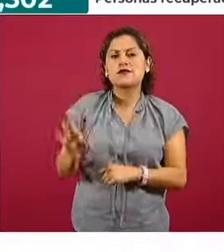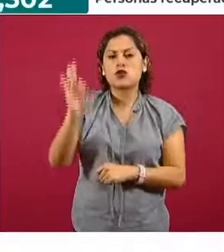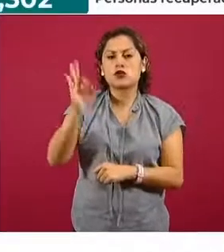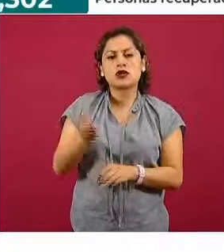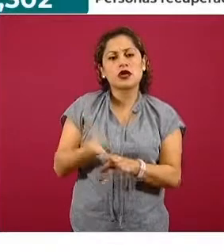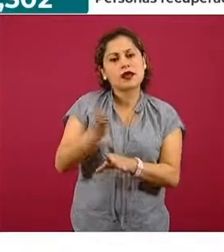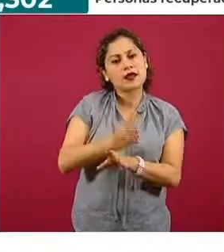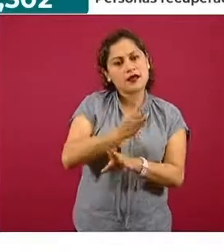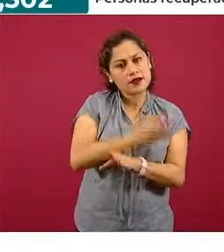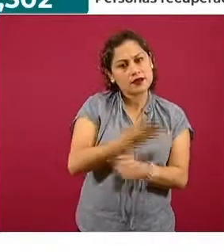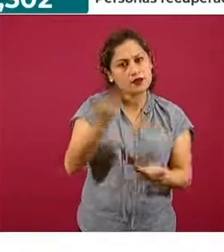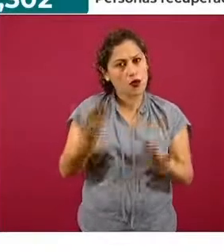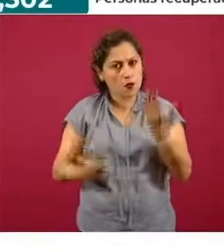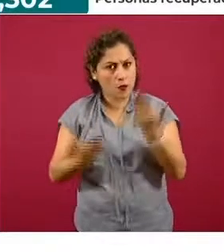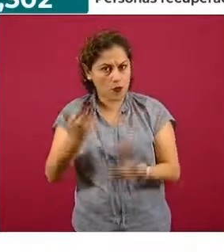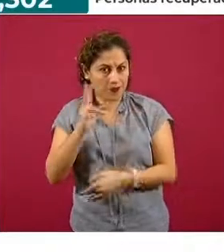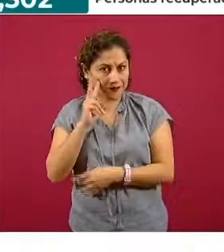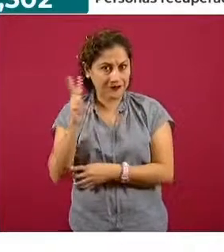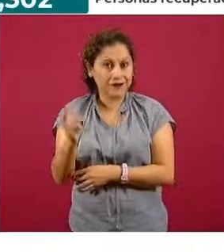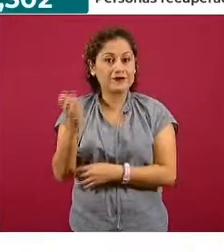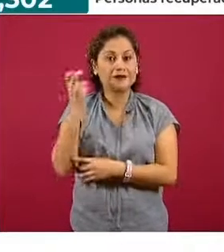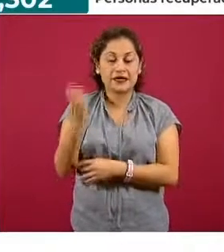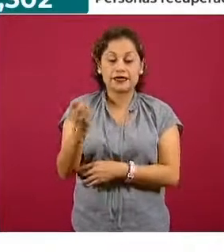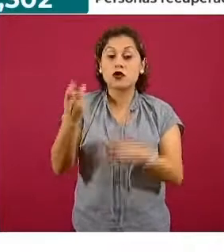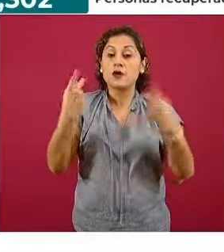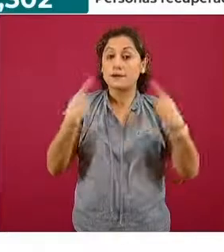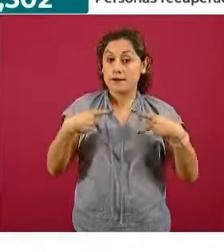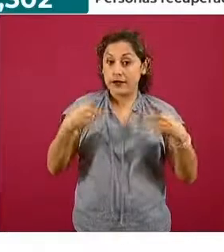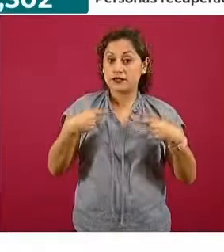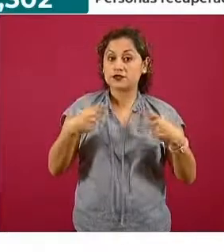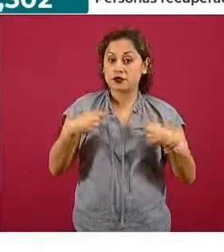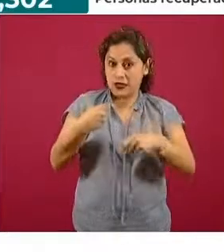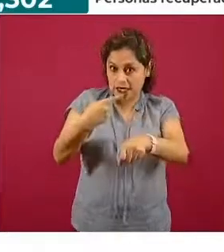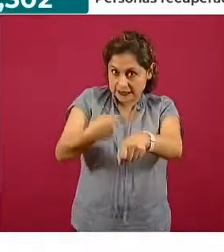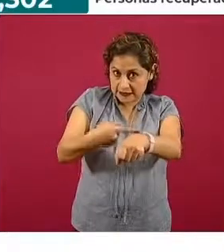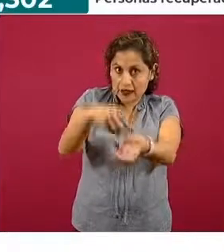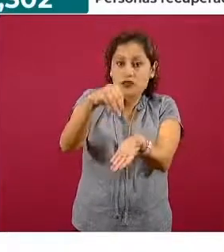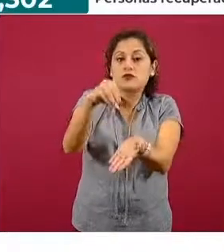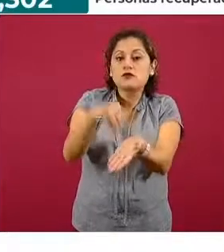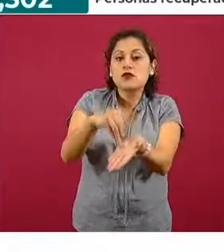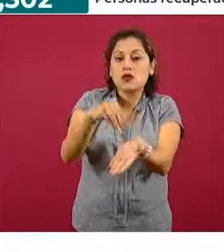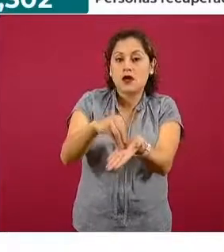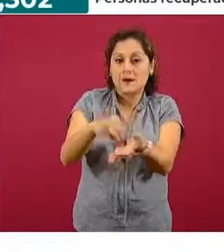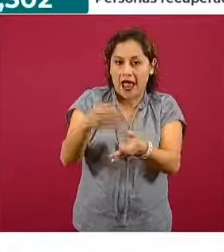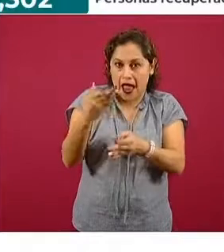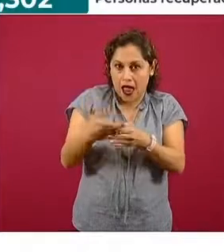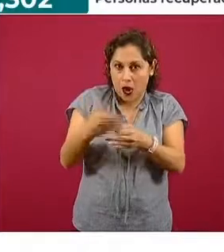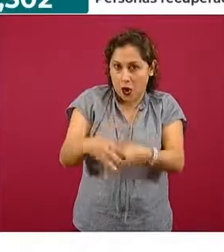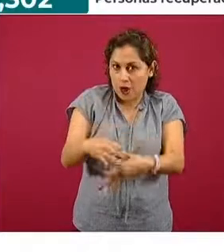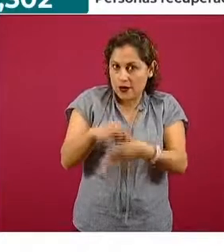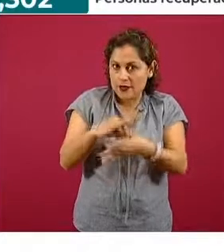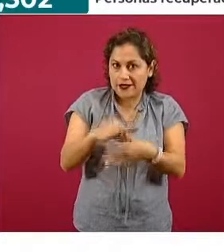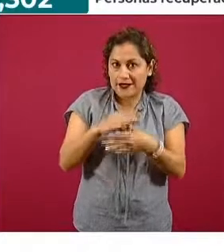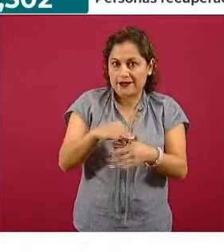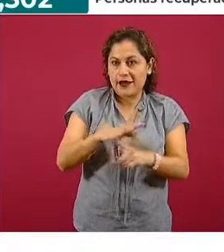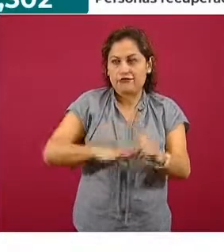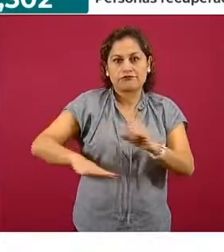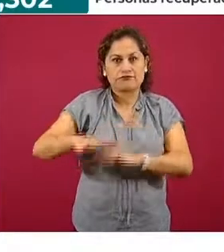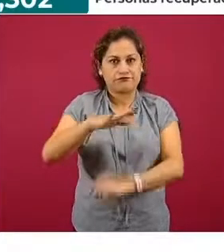y es la proporción de personas que representan la epidemia activa en México de COVID-19.